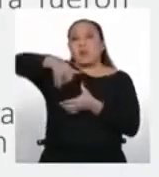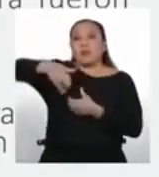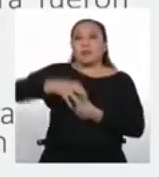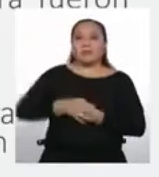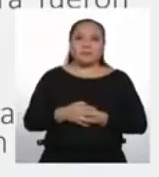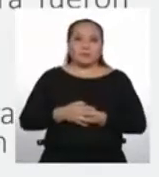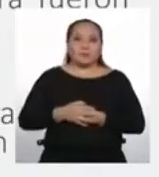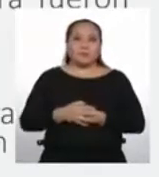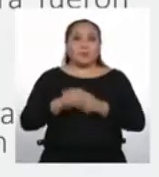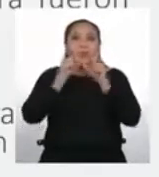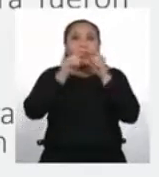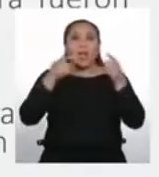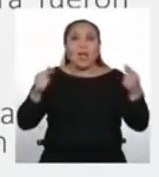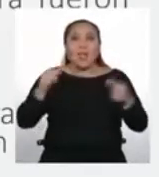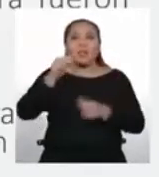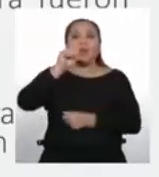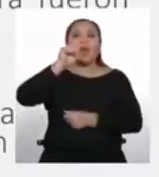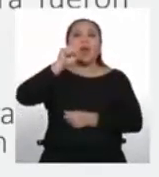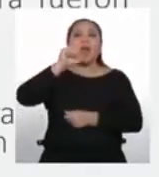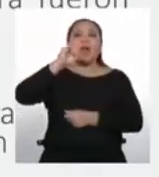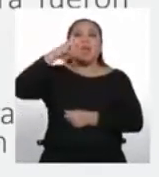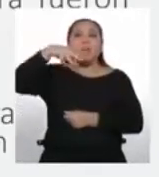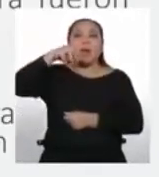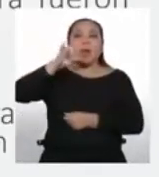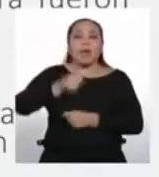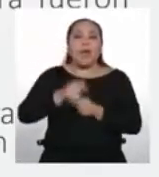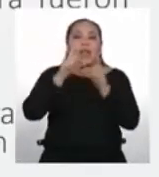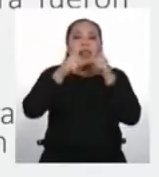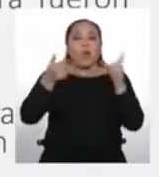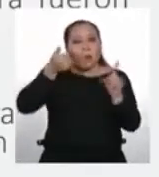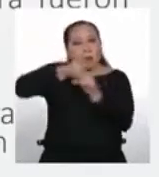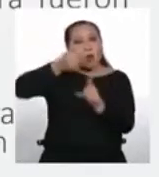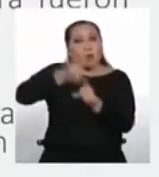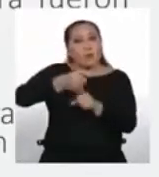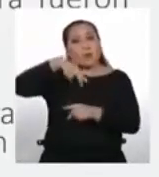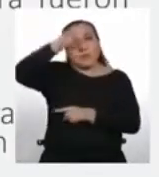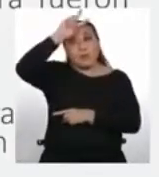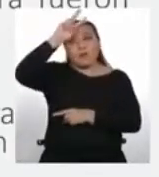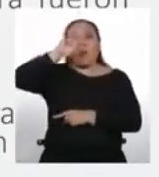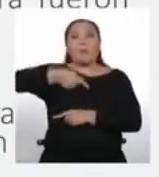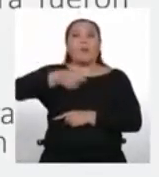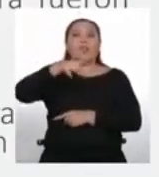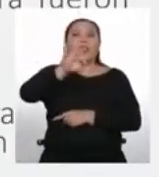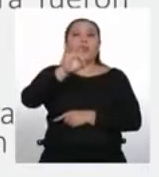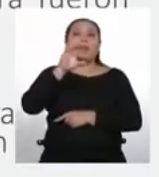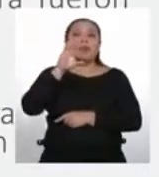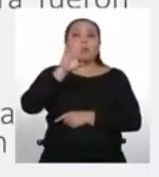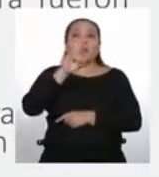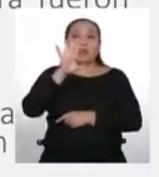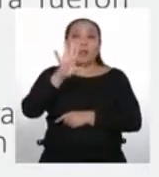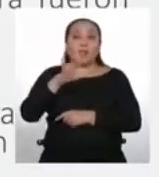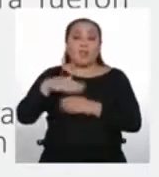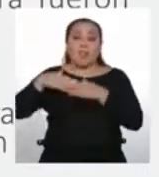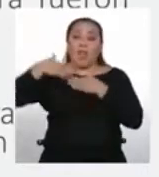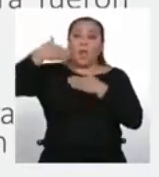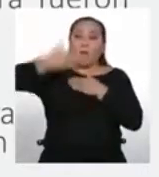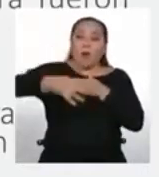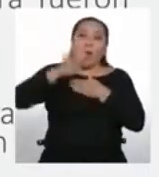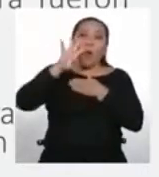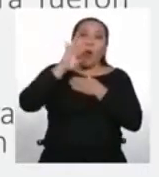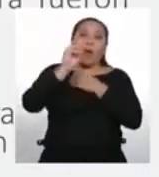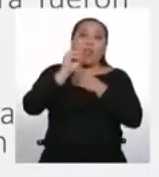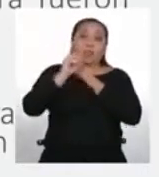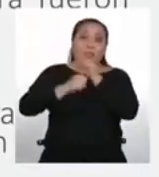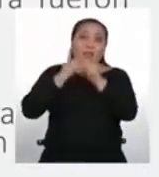Aymara fueron declaradas lenguas oficiales del Perú en 1975. Después de 40 años, por